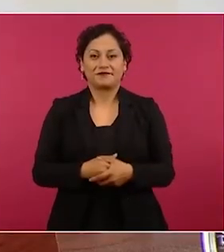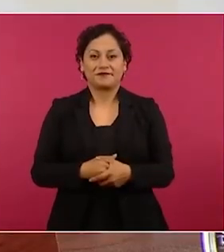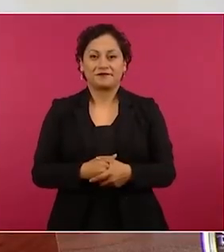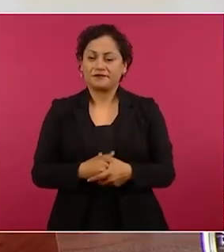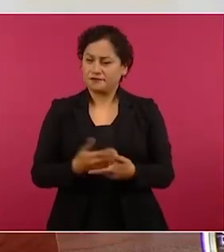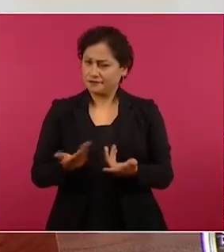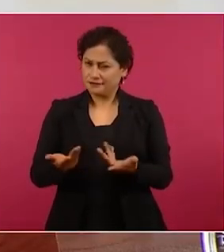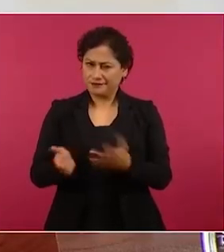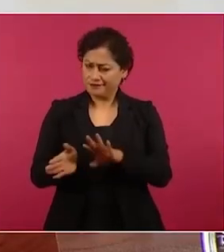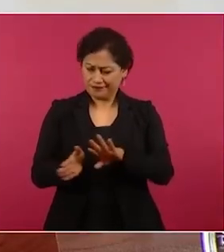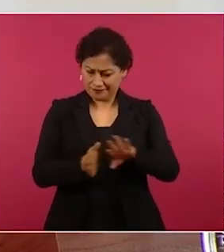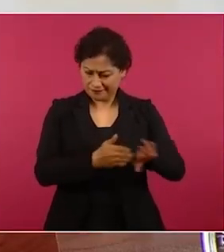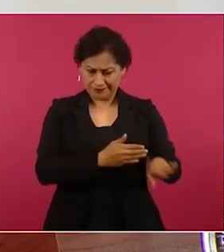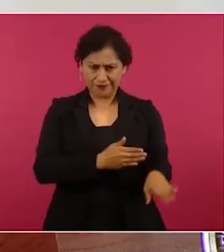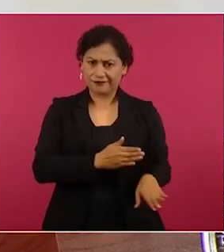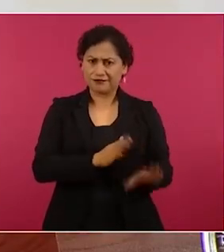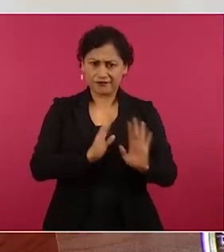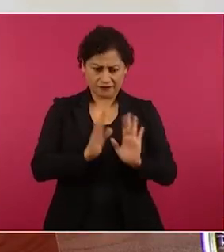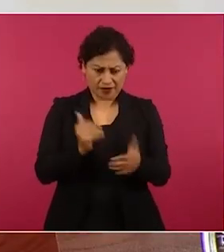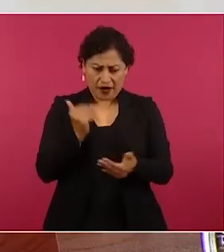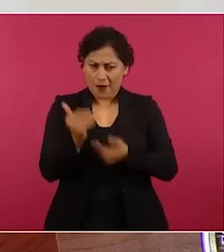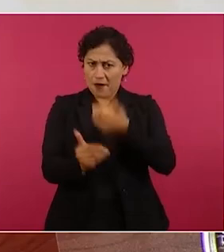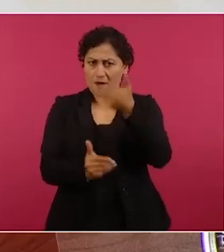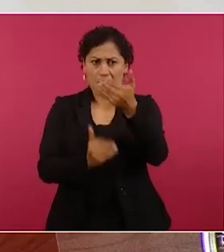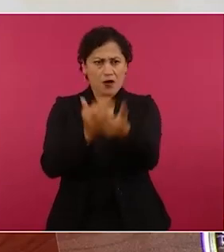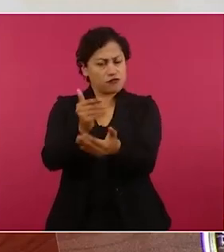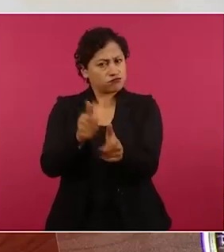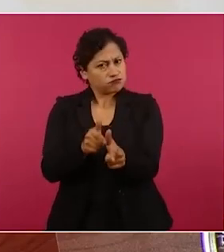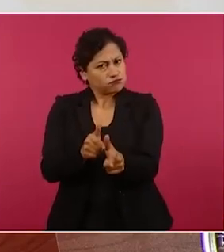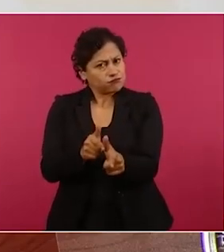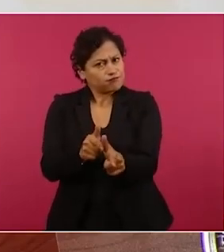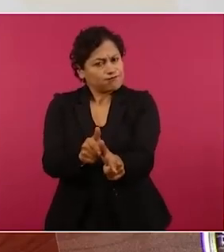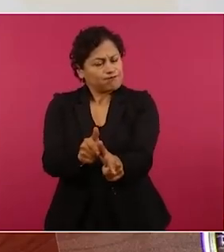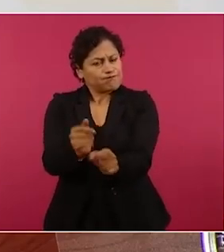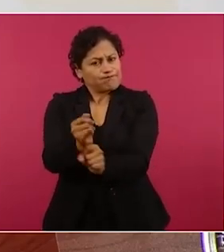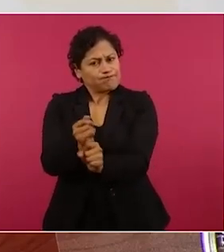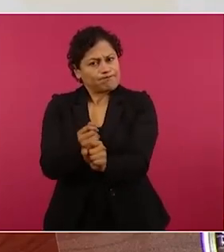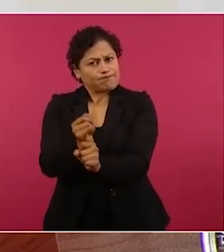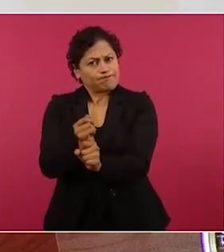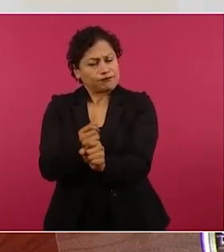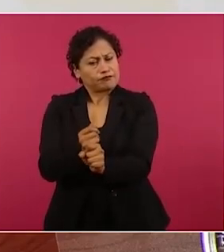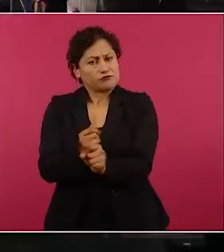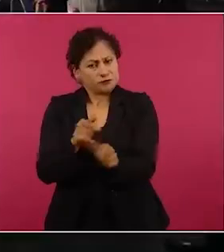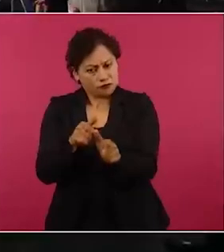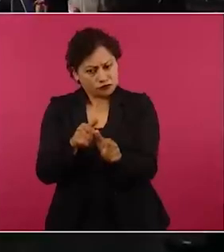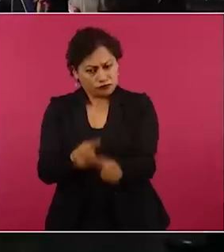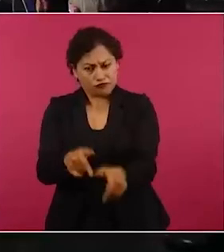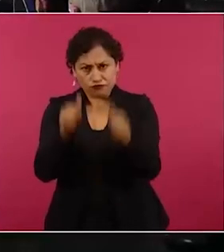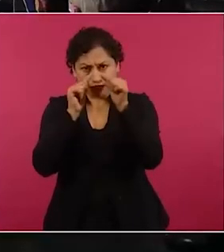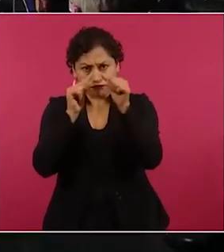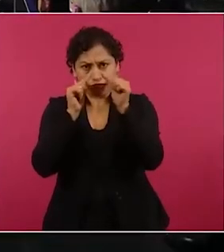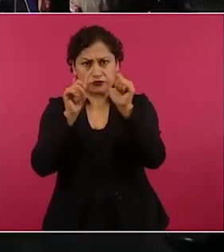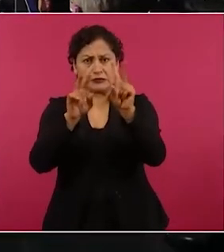vámonos a seguir con el tema y